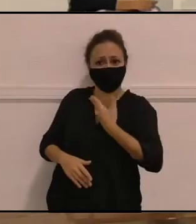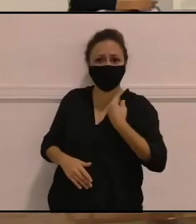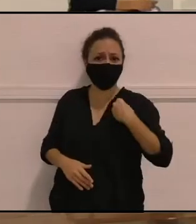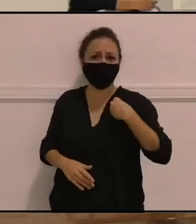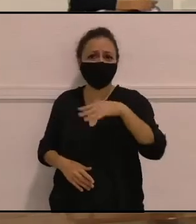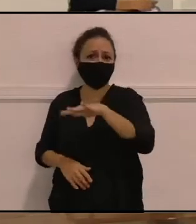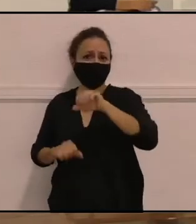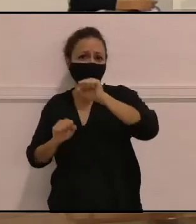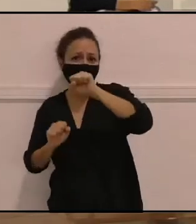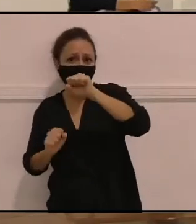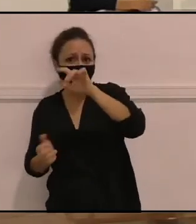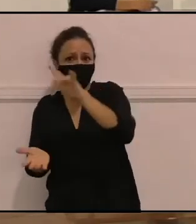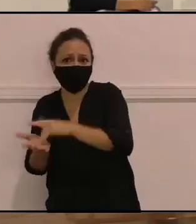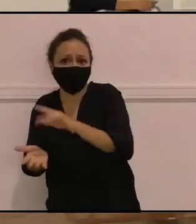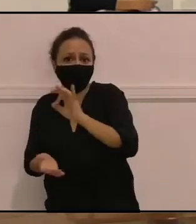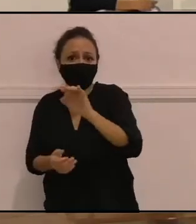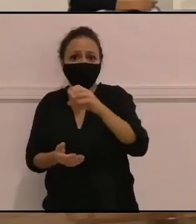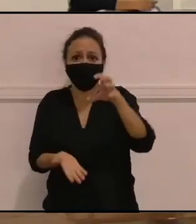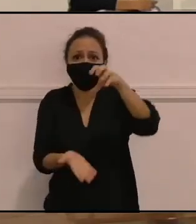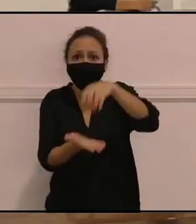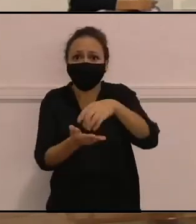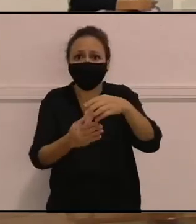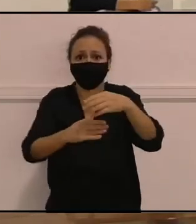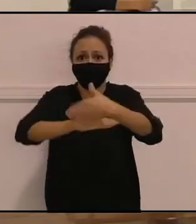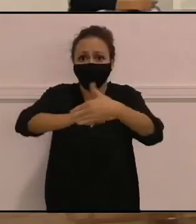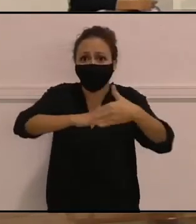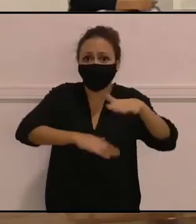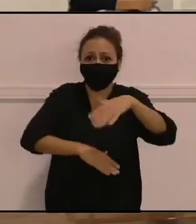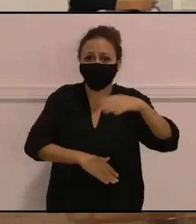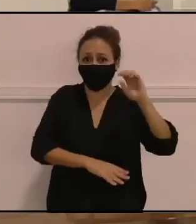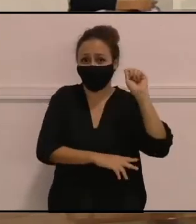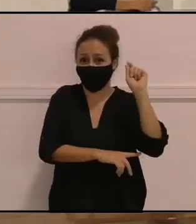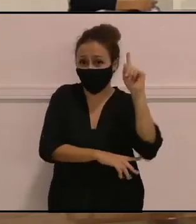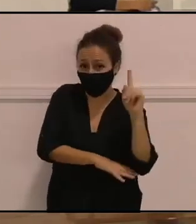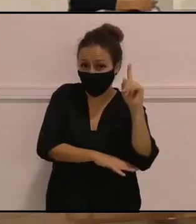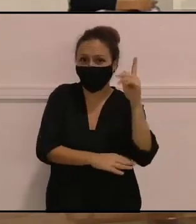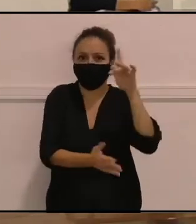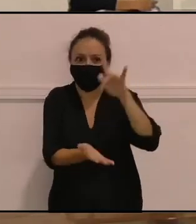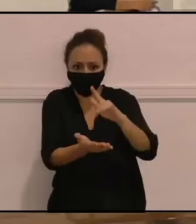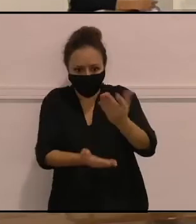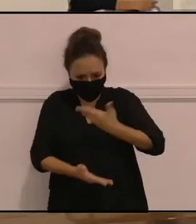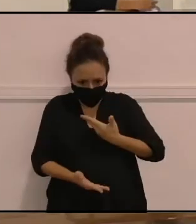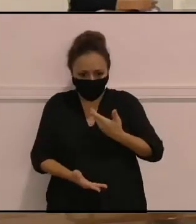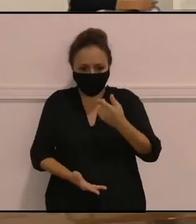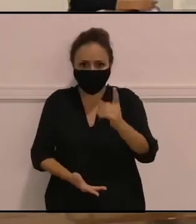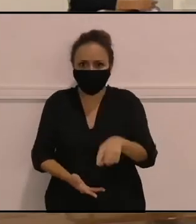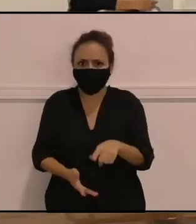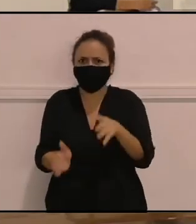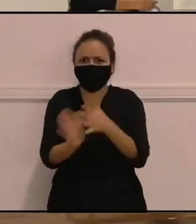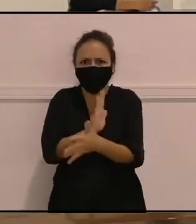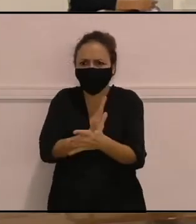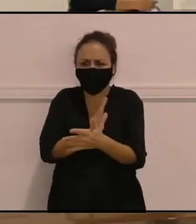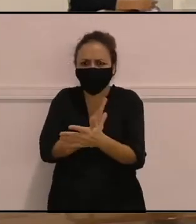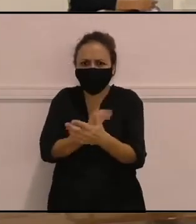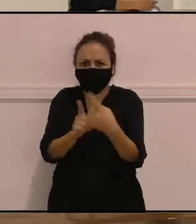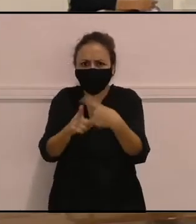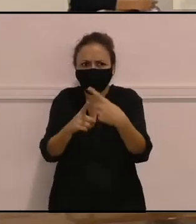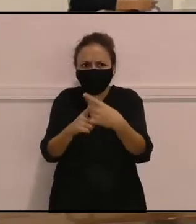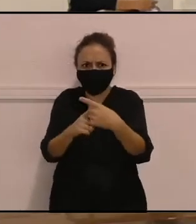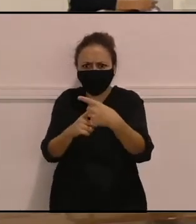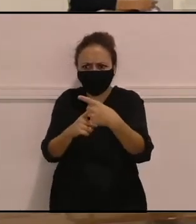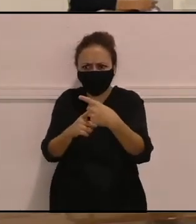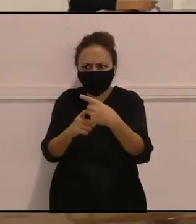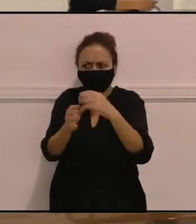macromuelle de Agaete o me afecta que la sanidad esté siendo recortada, ¿no? No son cosas que me sean ajenas, ¿no? Y también me